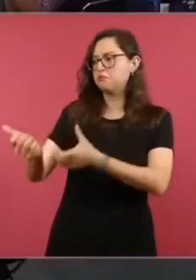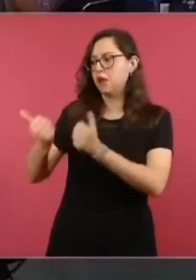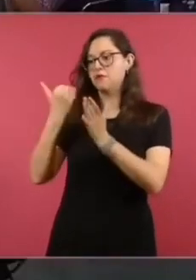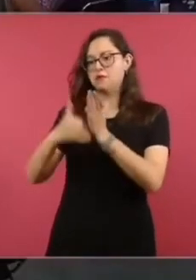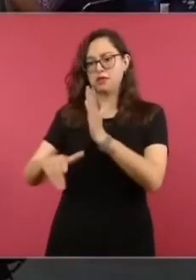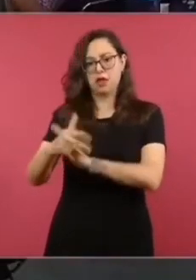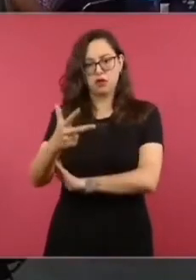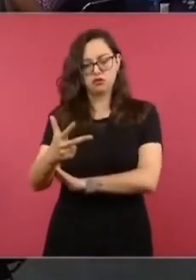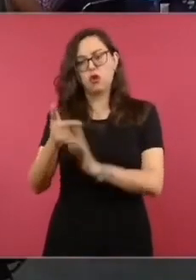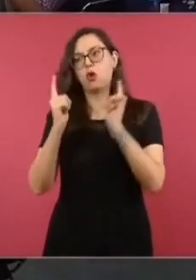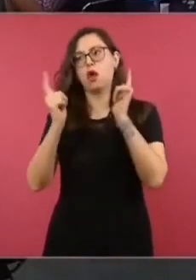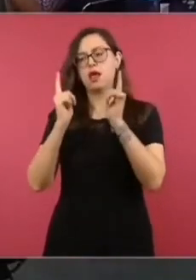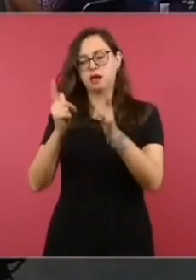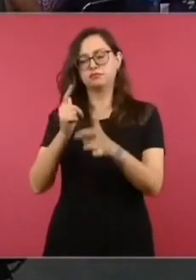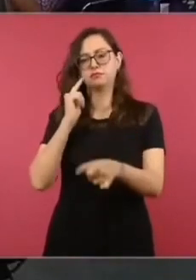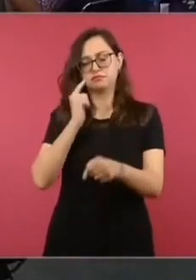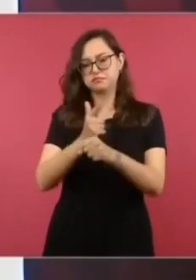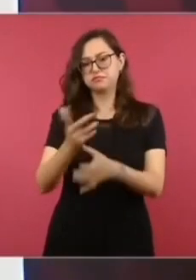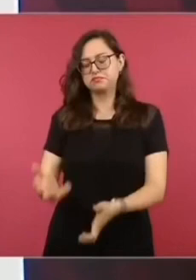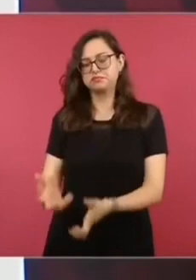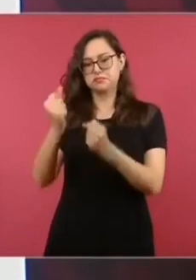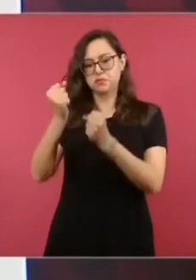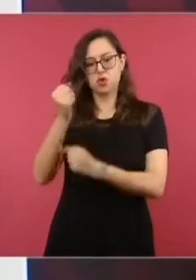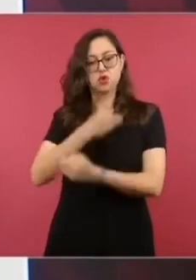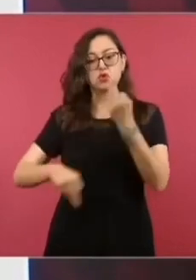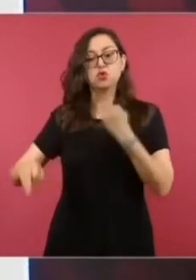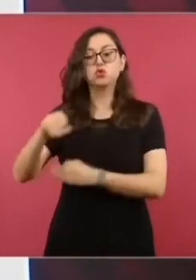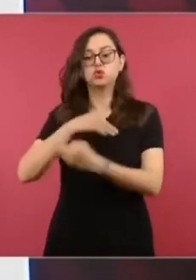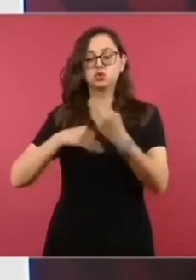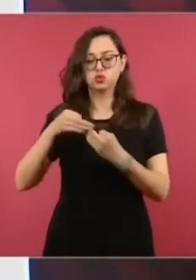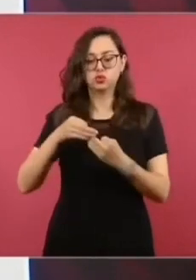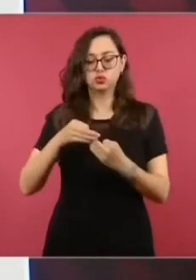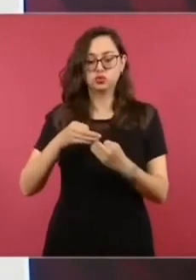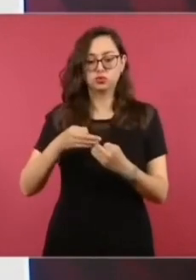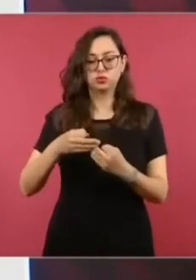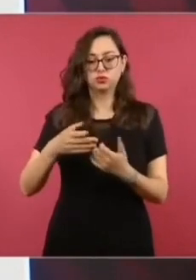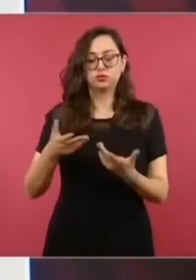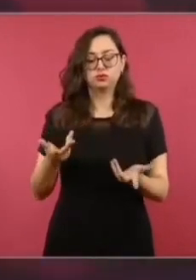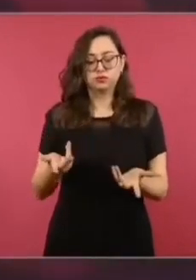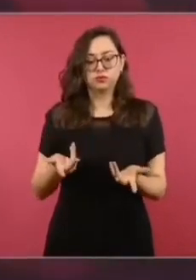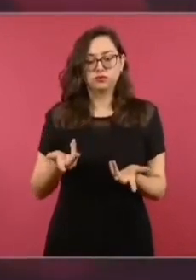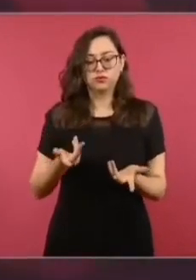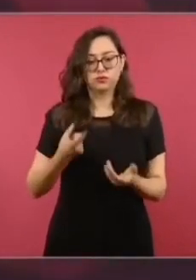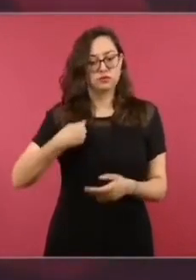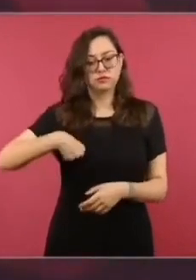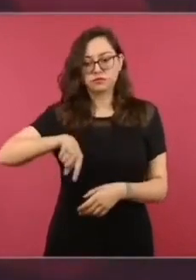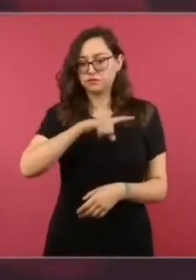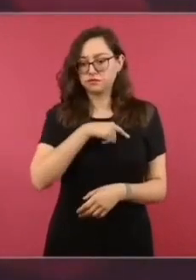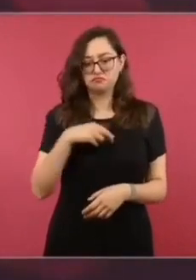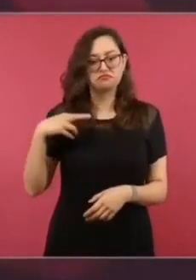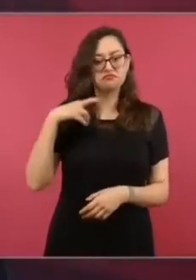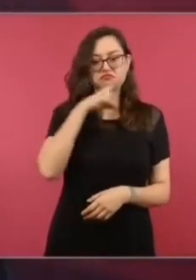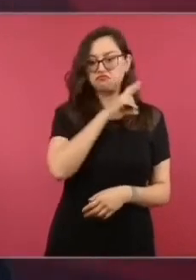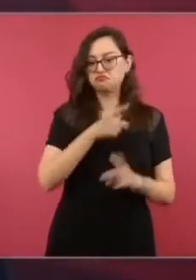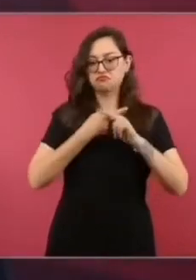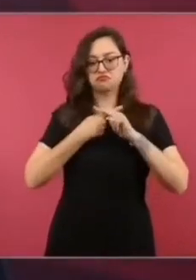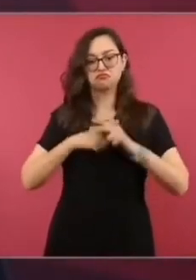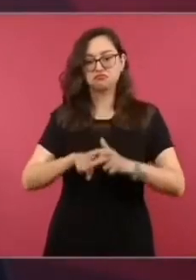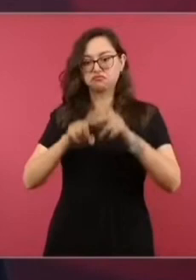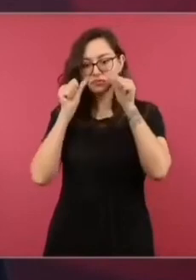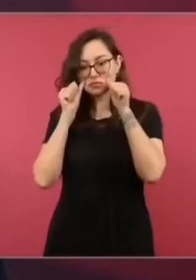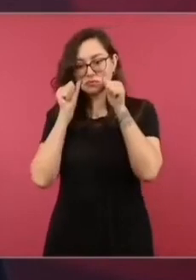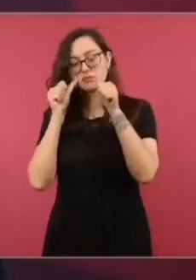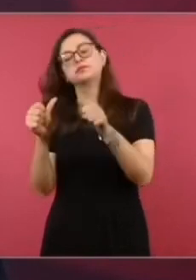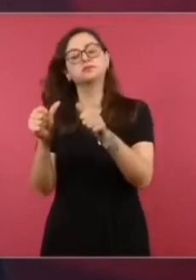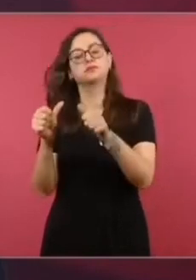y se está actuando desde el primer momento. Si les